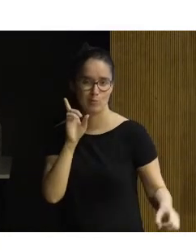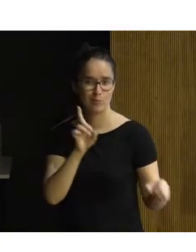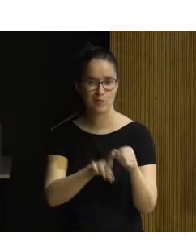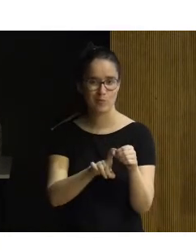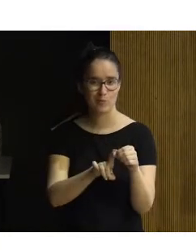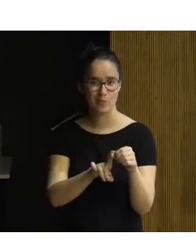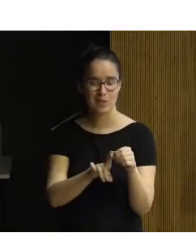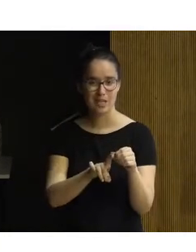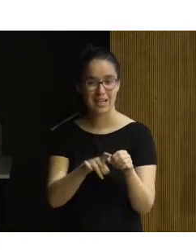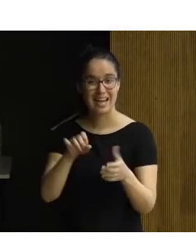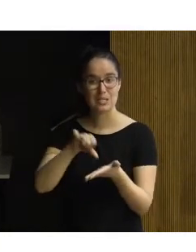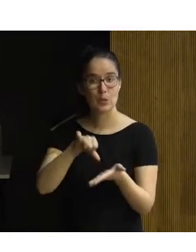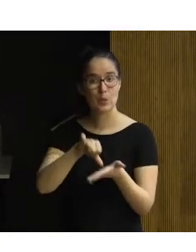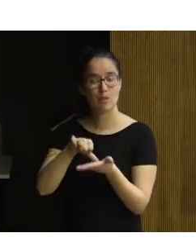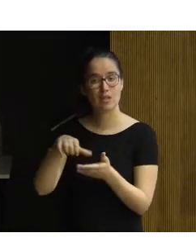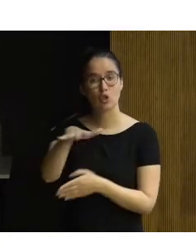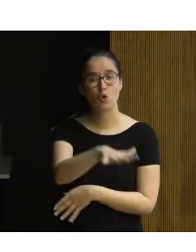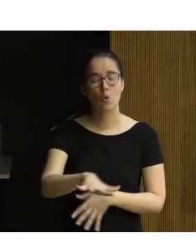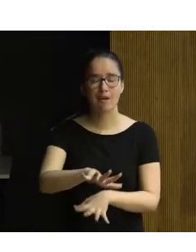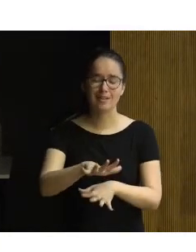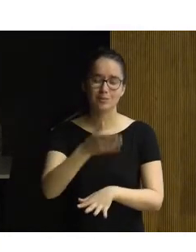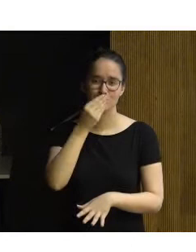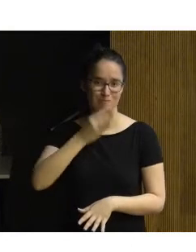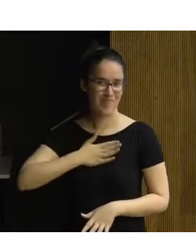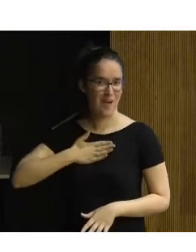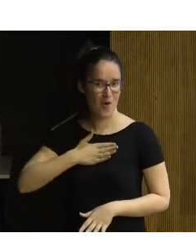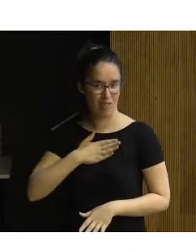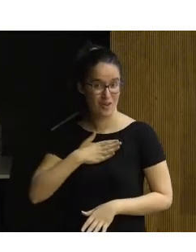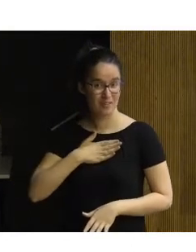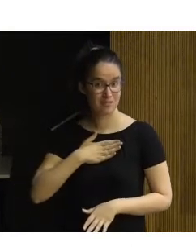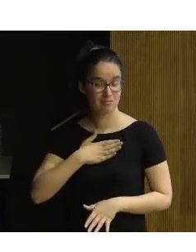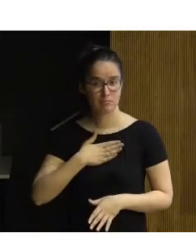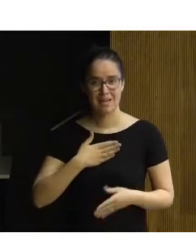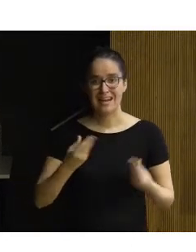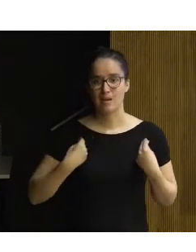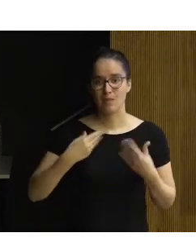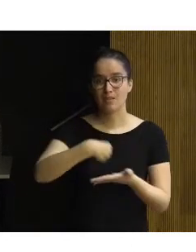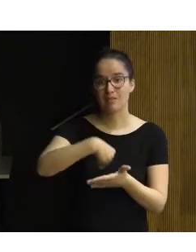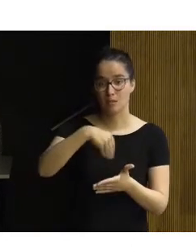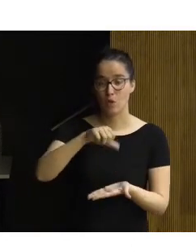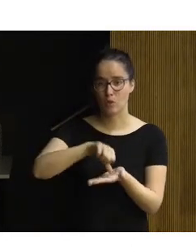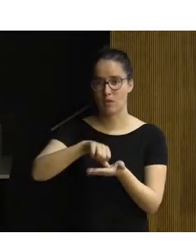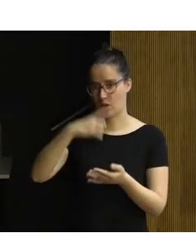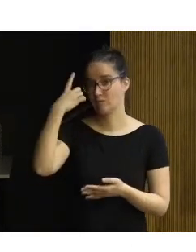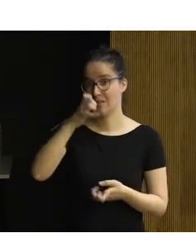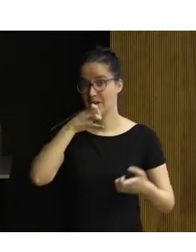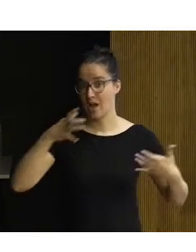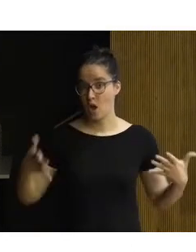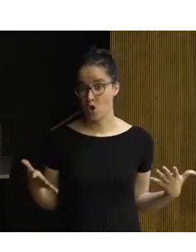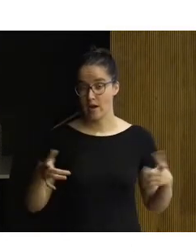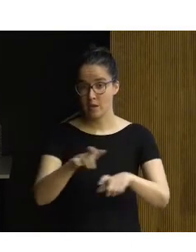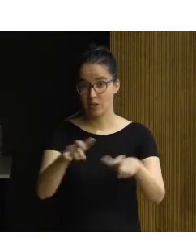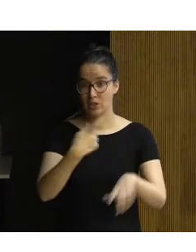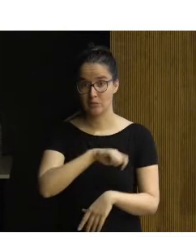en que las ciudades sean lugares acogedores. Realmente, la vida en las ciudades… Ustedes saben que en este momento la